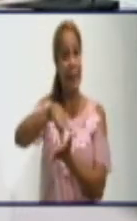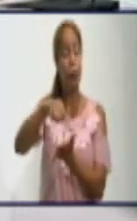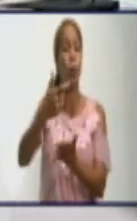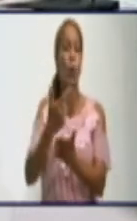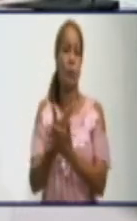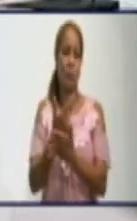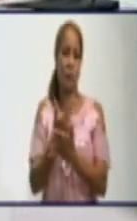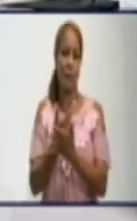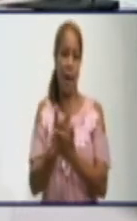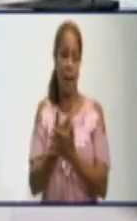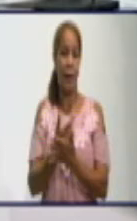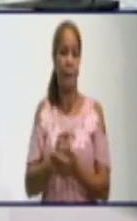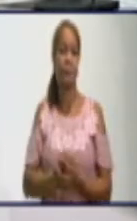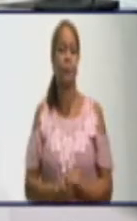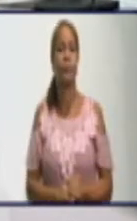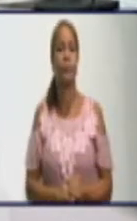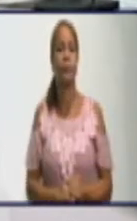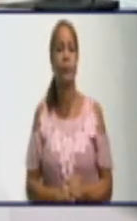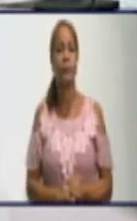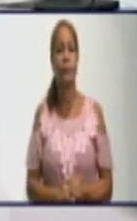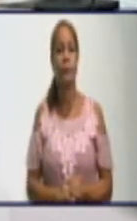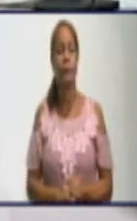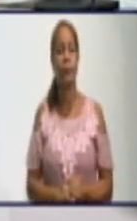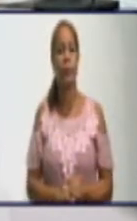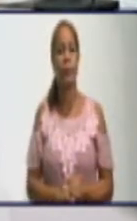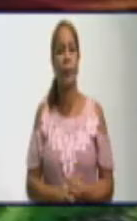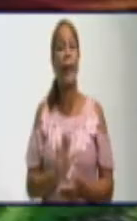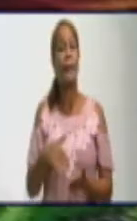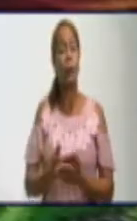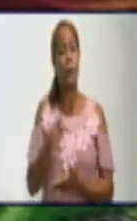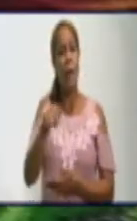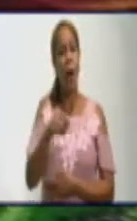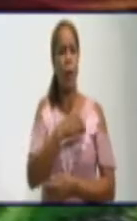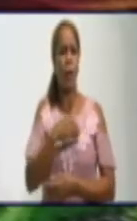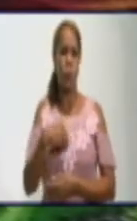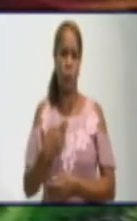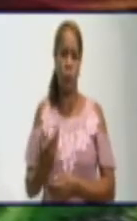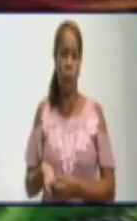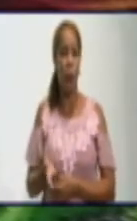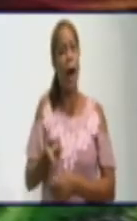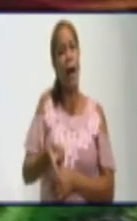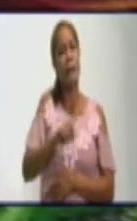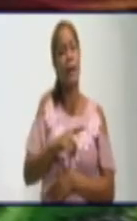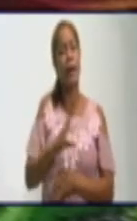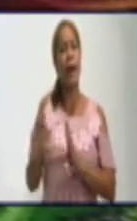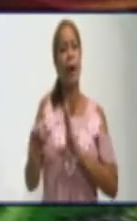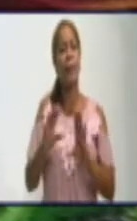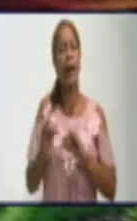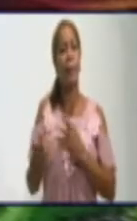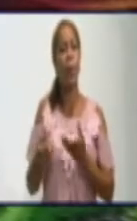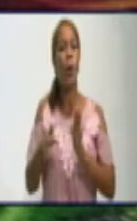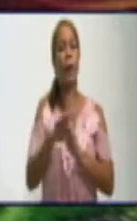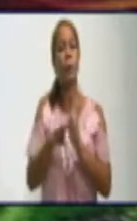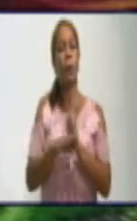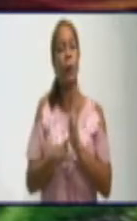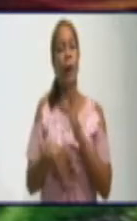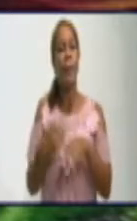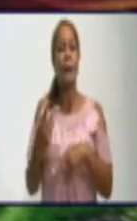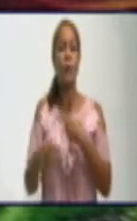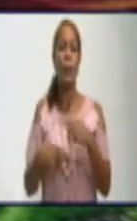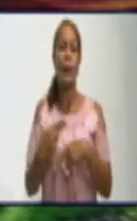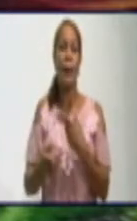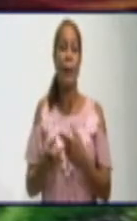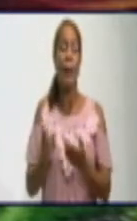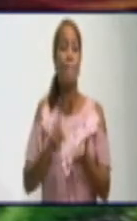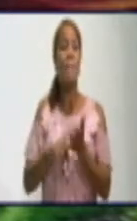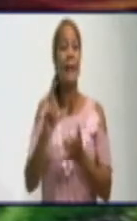propia cabecera municipal. En sí. Ahora, doctora, ayer hablábamos en el programa acerca de la realización de PCRs para viajar